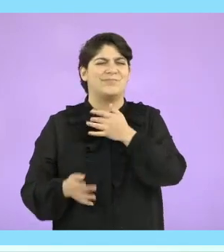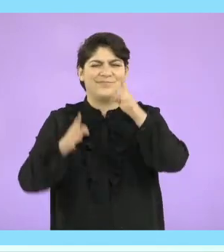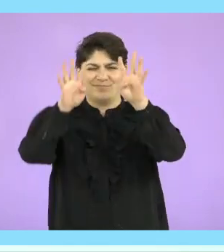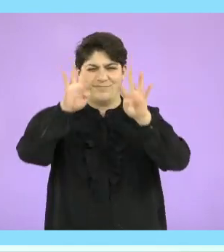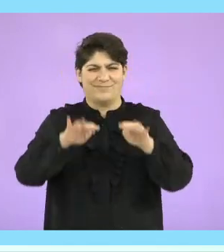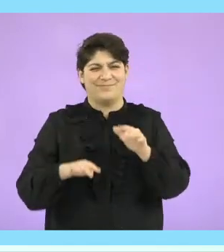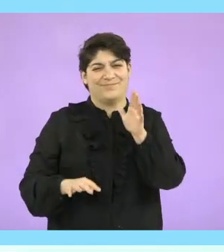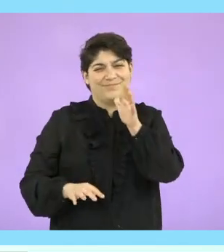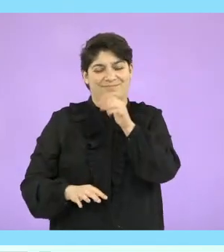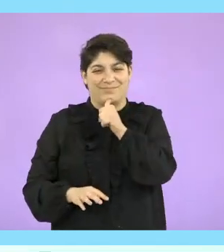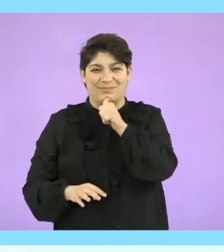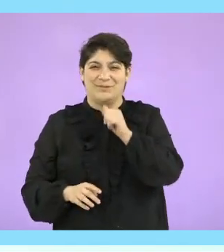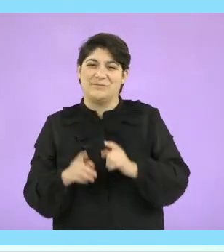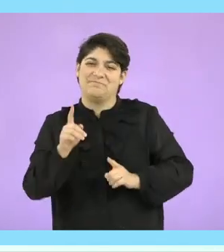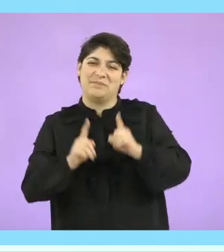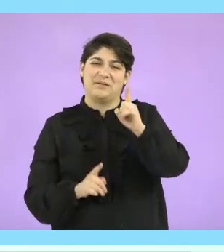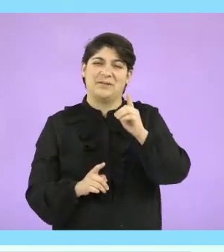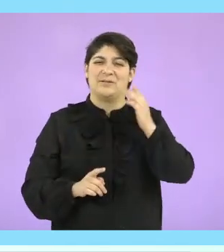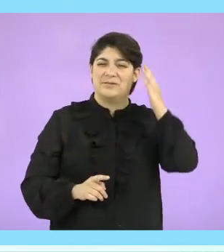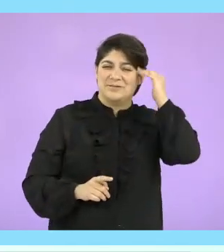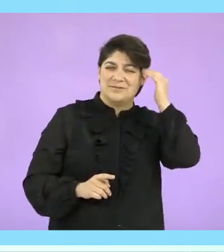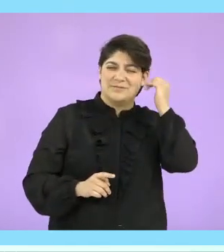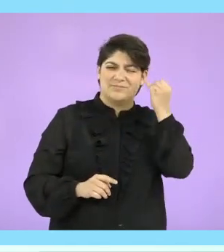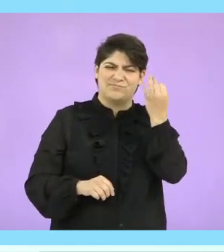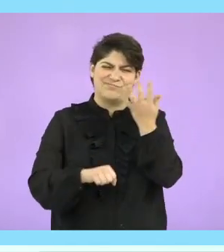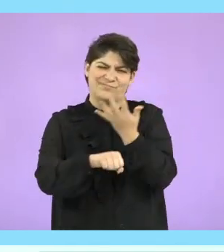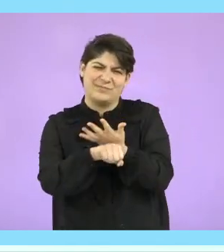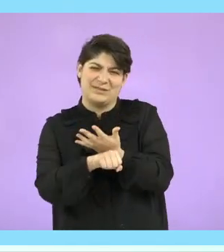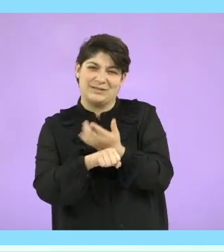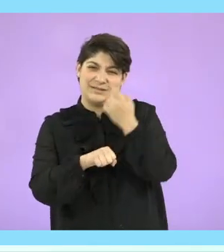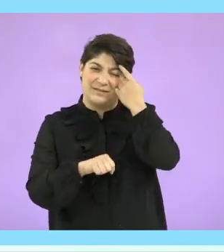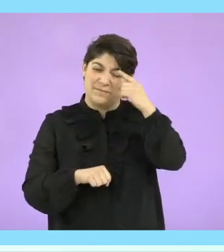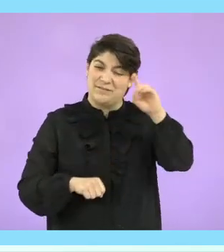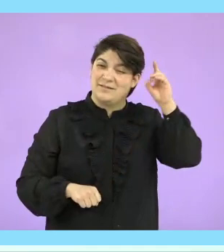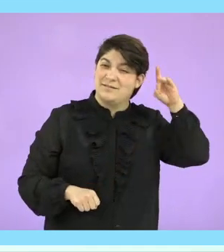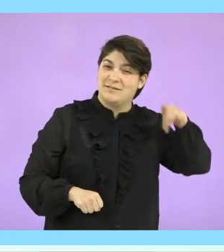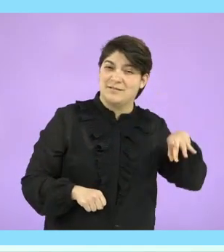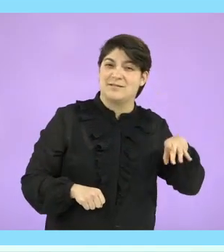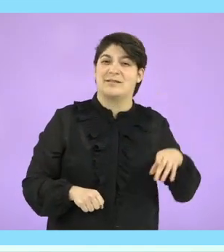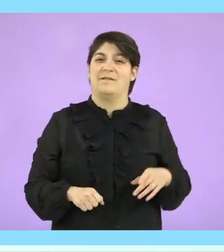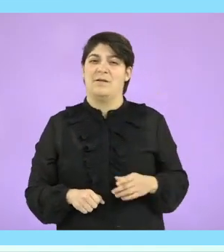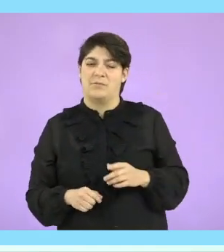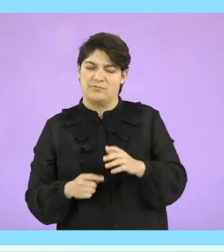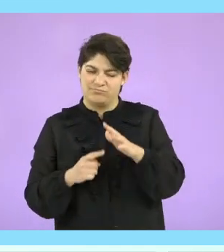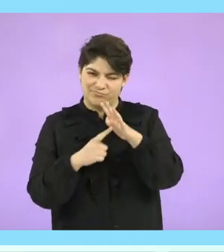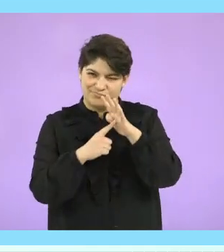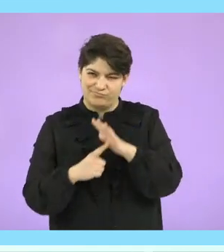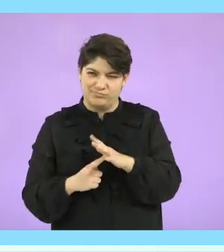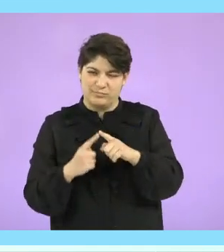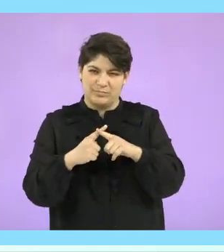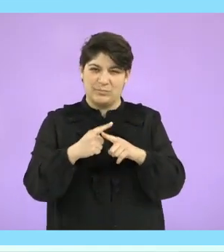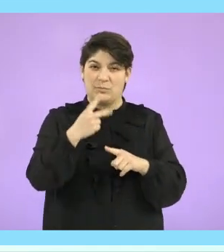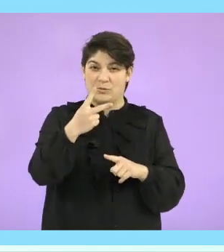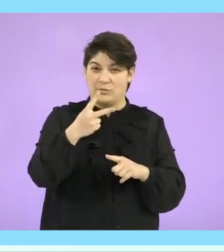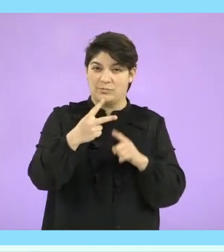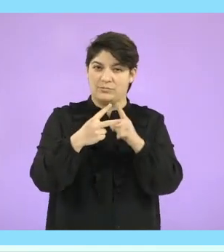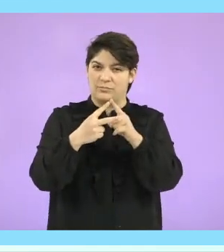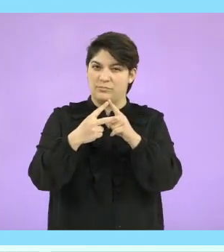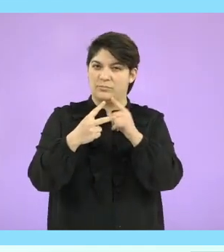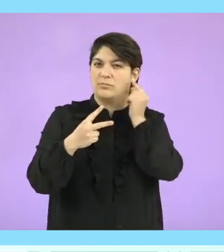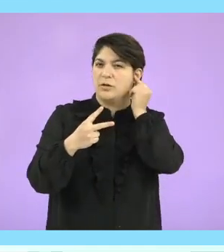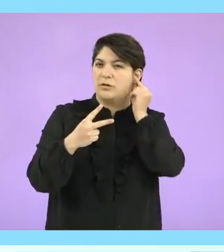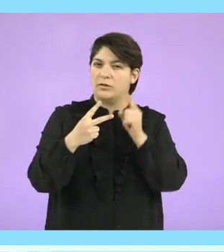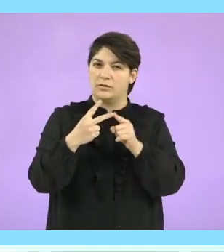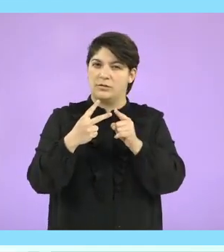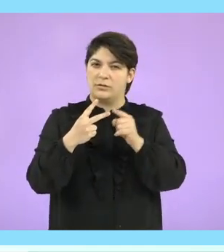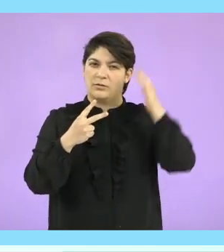porque no existe catastro, aún no sabemos cuántas somos. Lo que sí sabemos es que somos doblemente discriminadas por